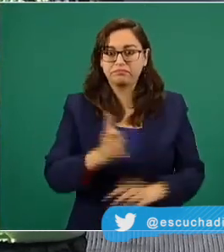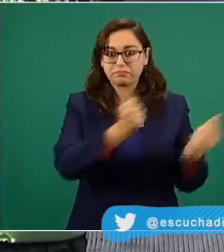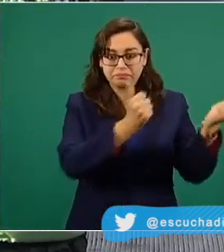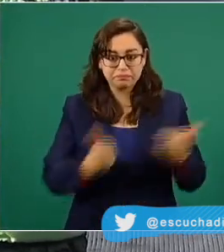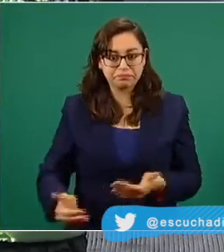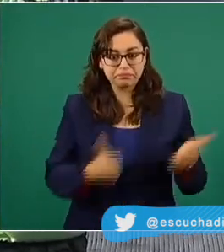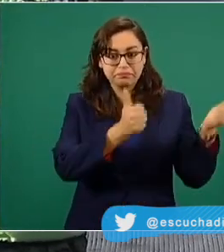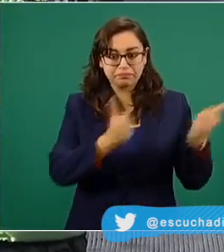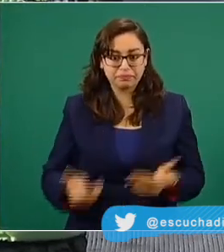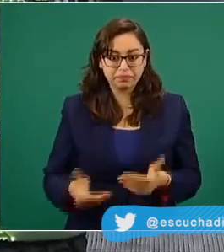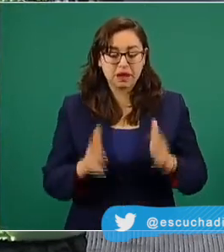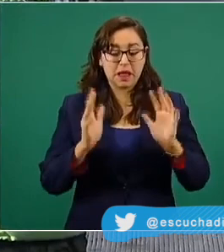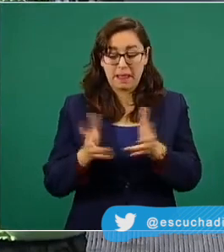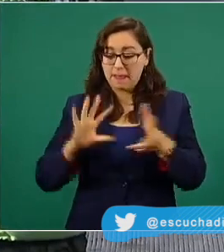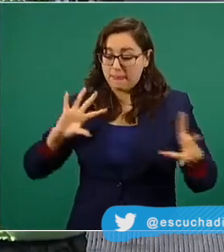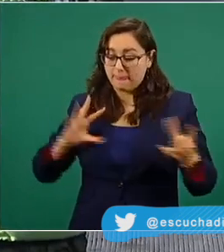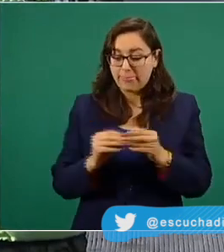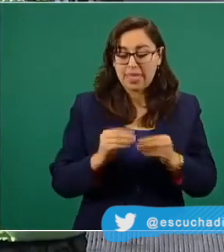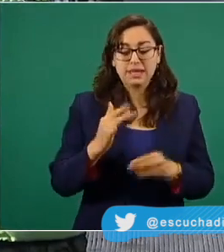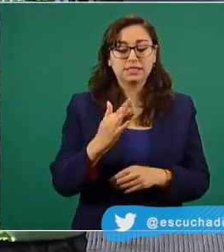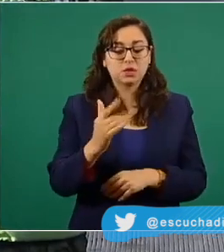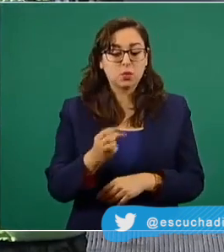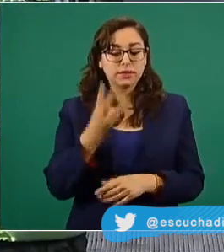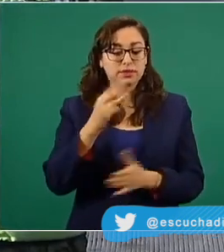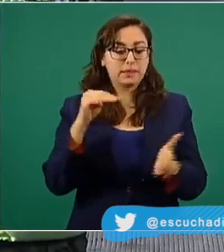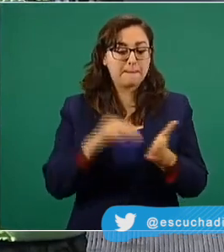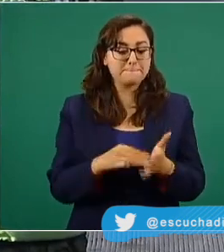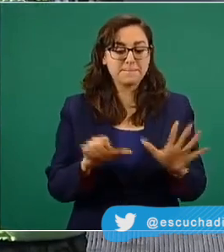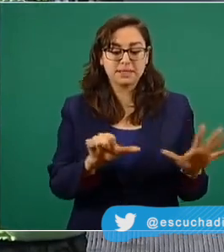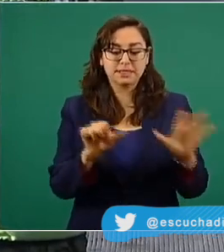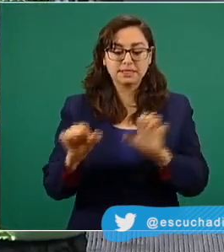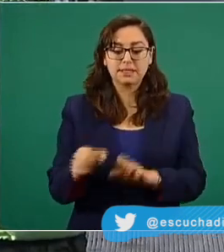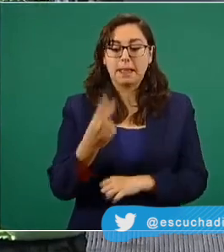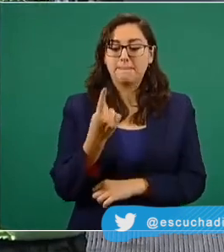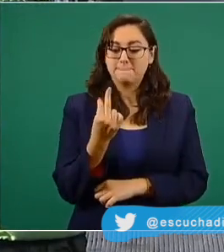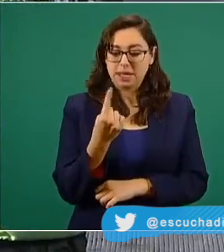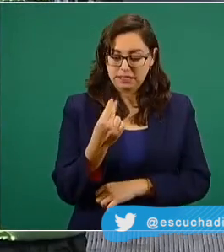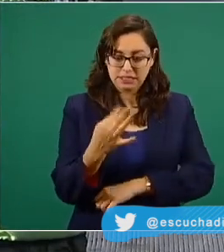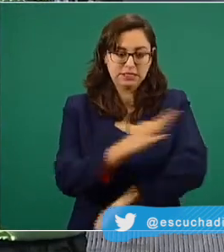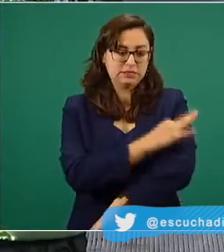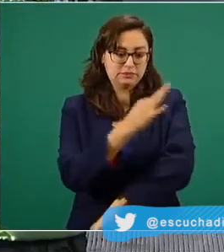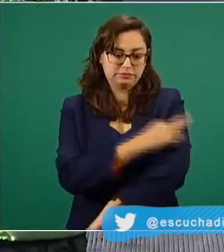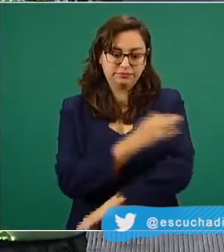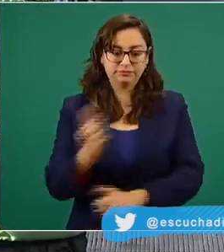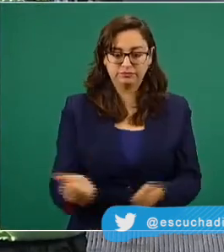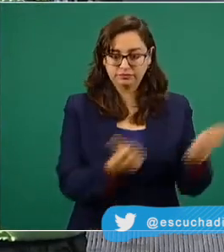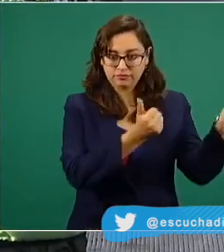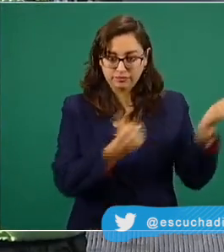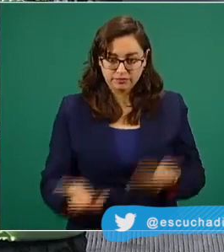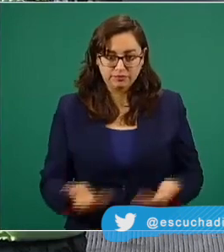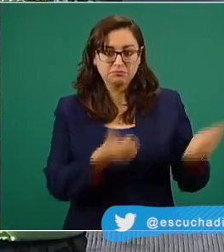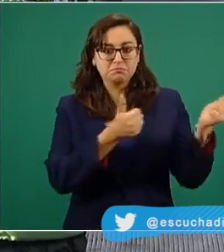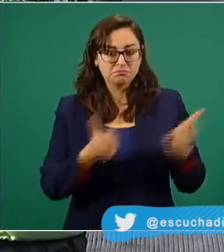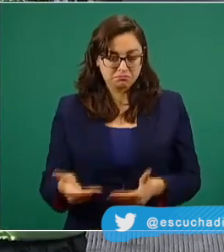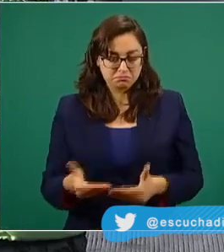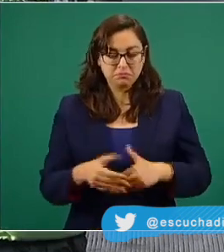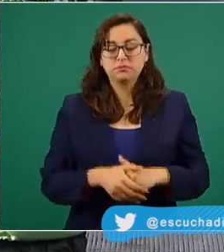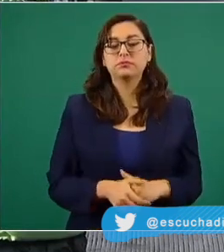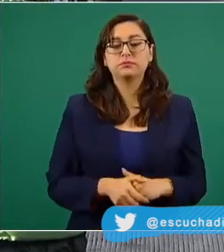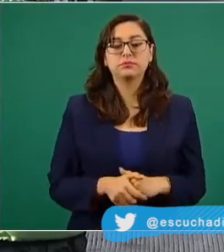se han recibido 53 mil 625 dosis de la vacuna Pfizer,